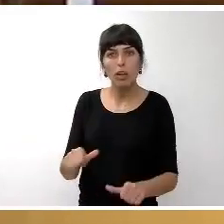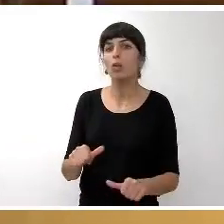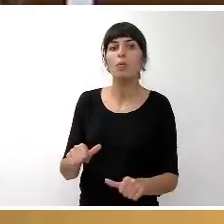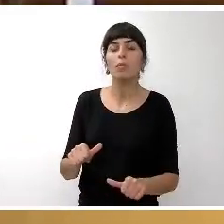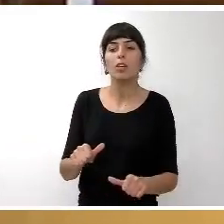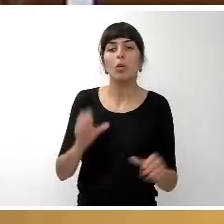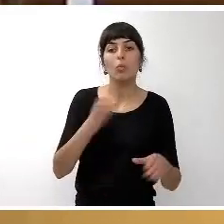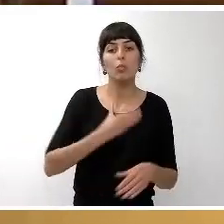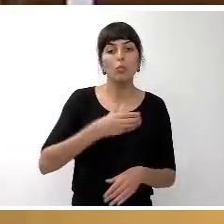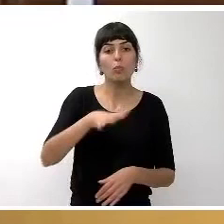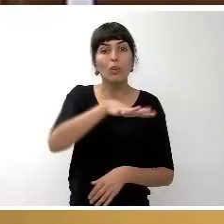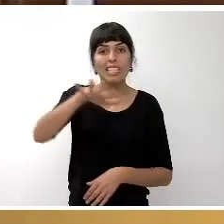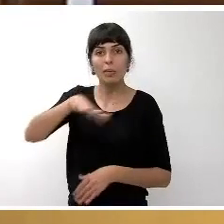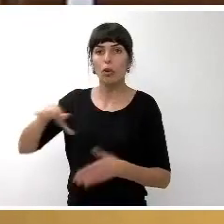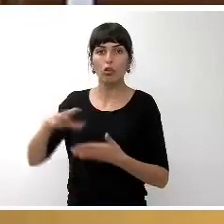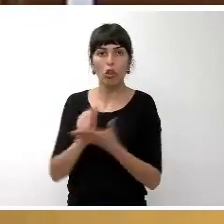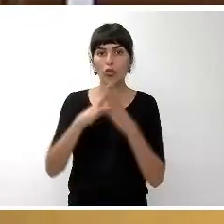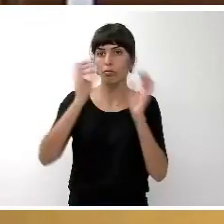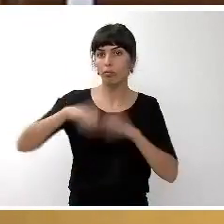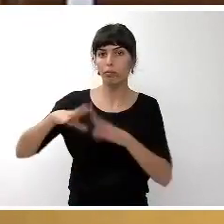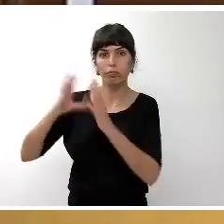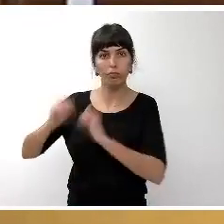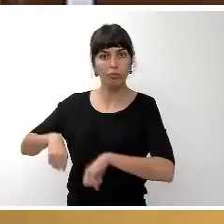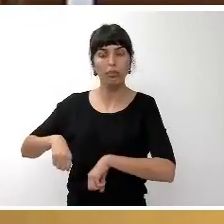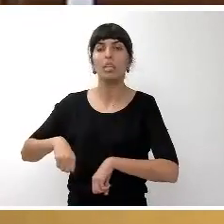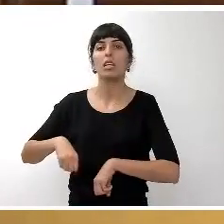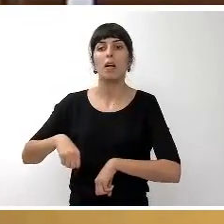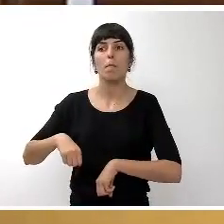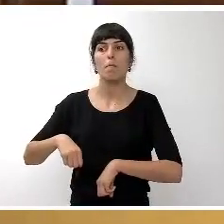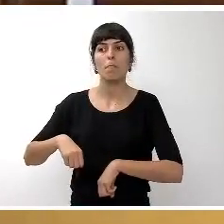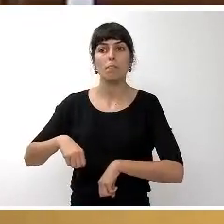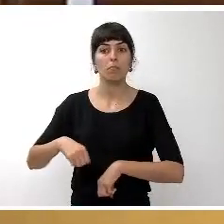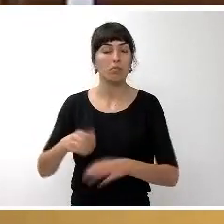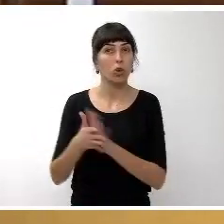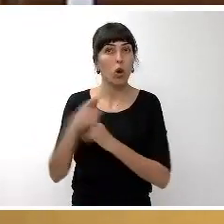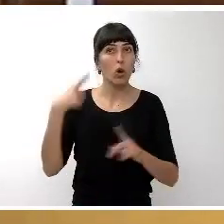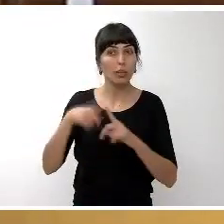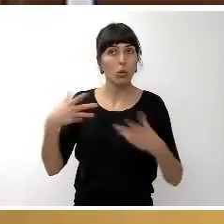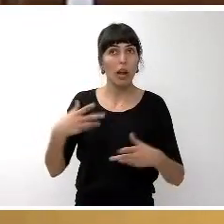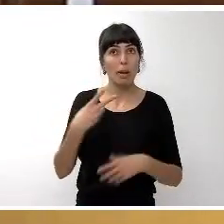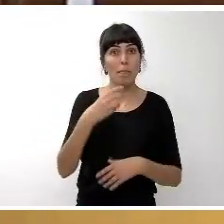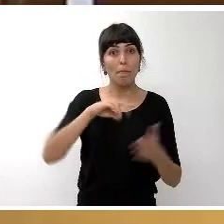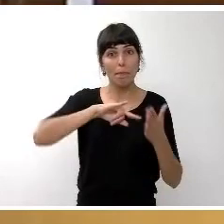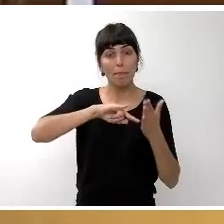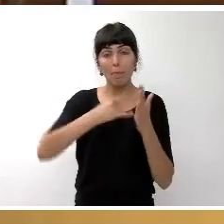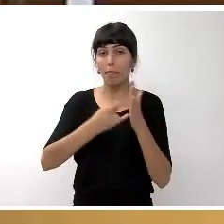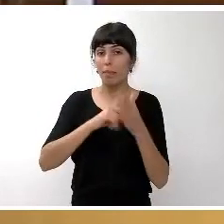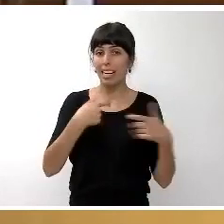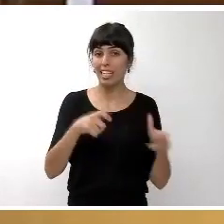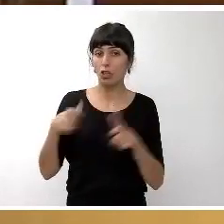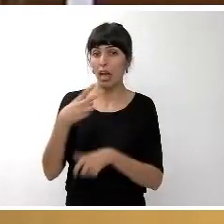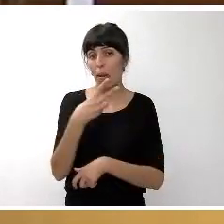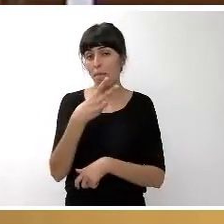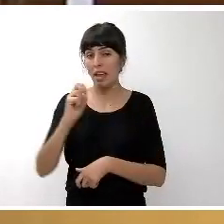municipios, ya se ha anticipado al SIAT que nuestro objetivo es que de la veintena de planes sectoriales que vamos a tener el próximo